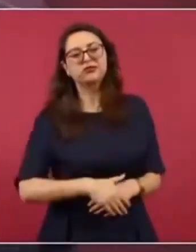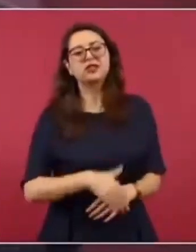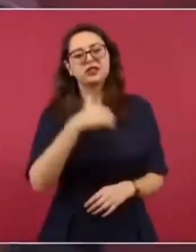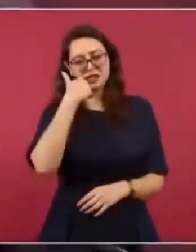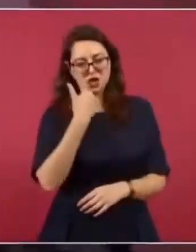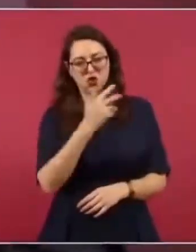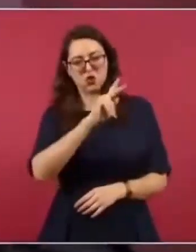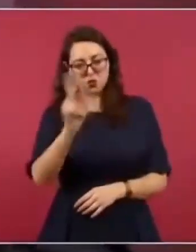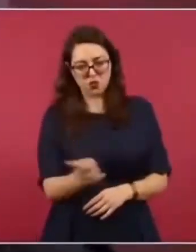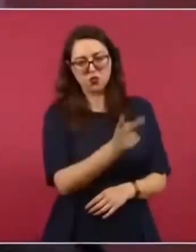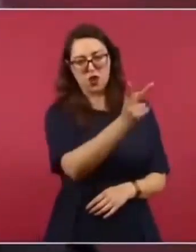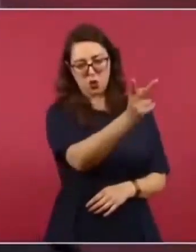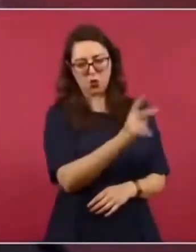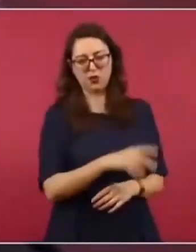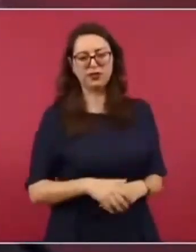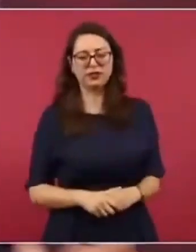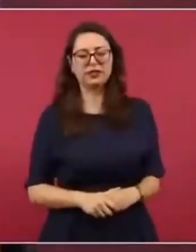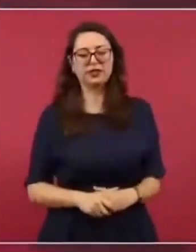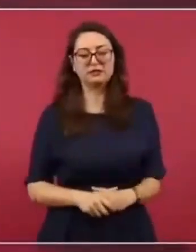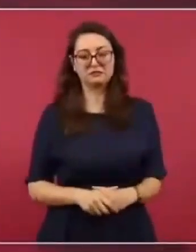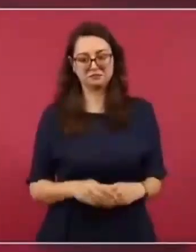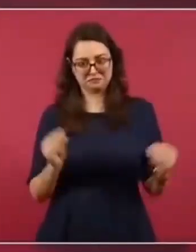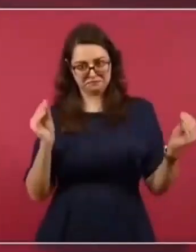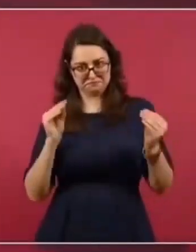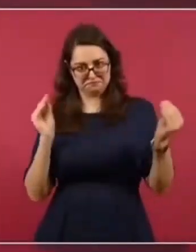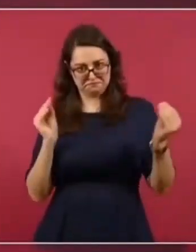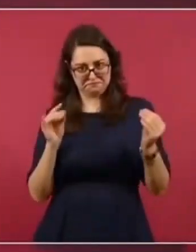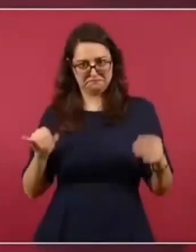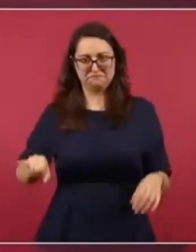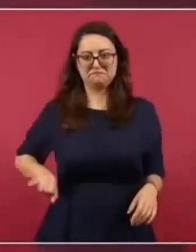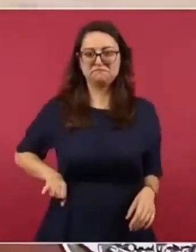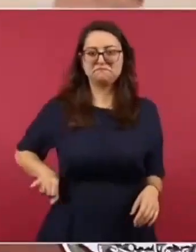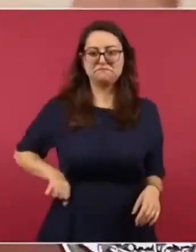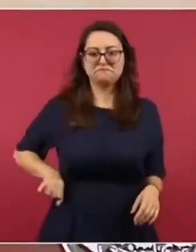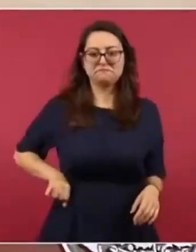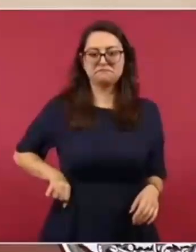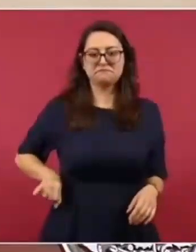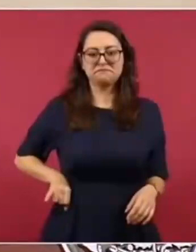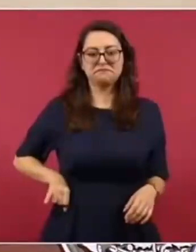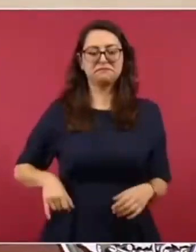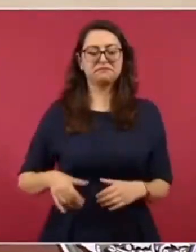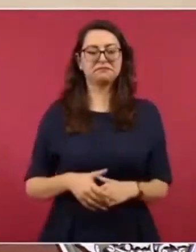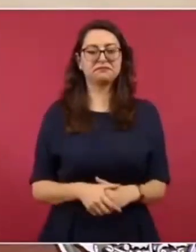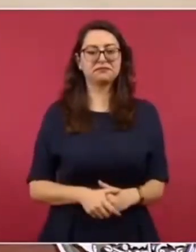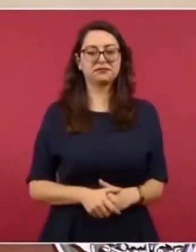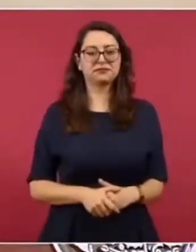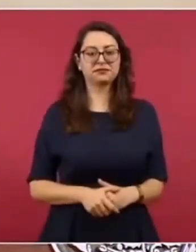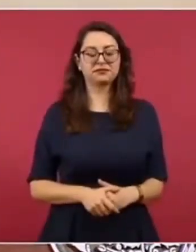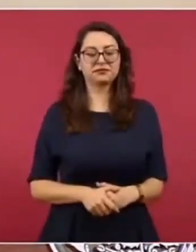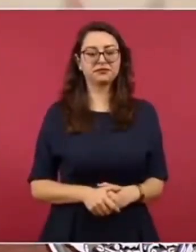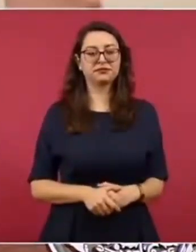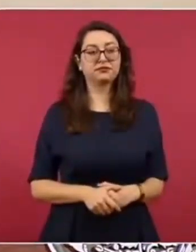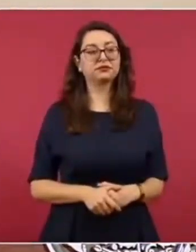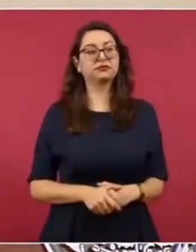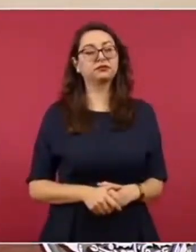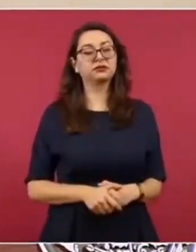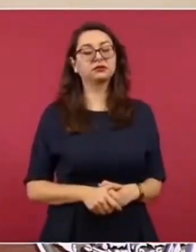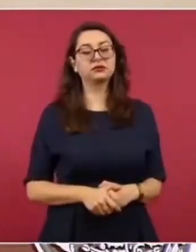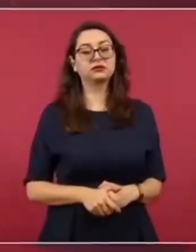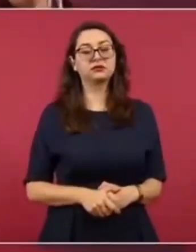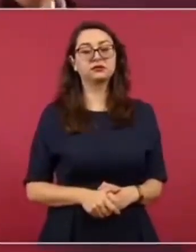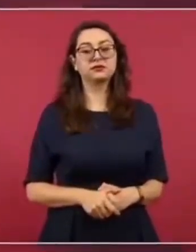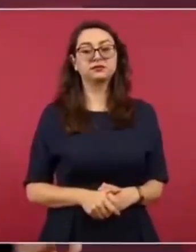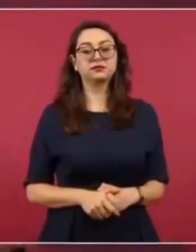Es buena la polémica, ¿no? Yo sostengo, yo como